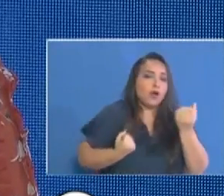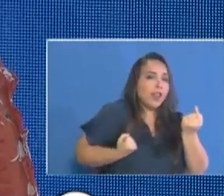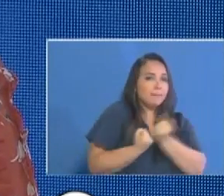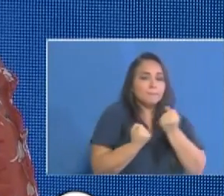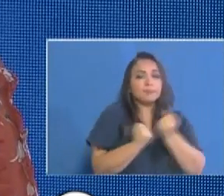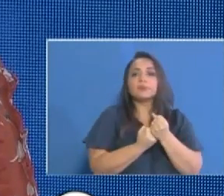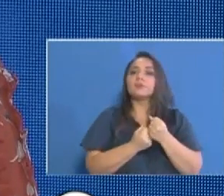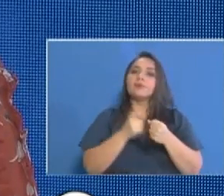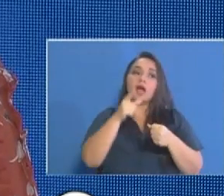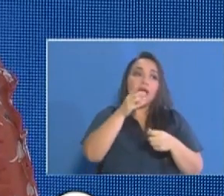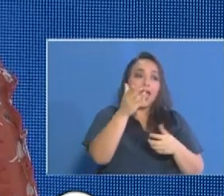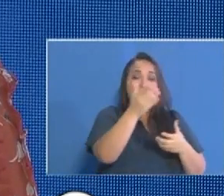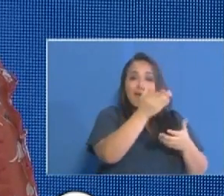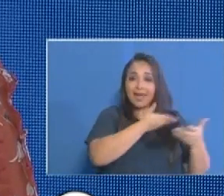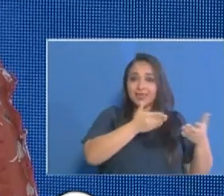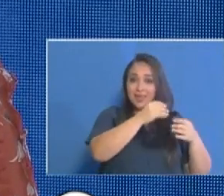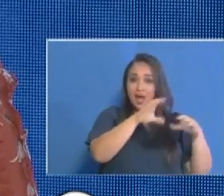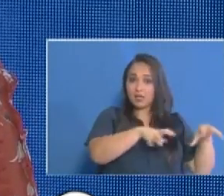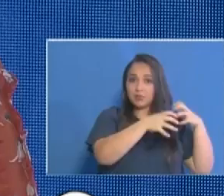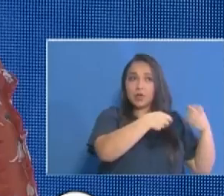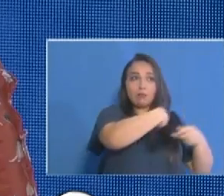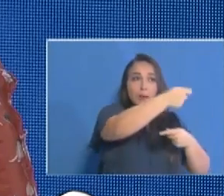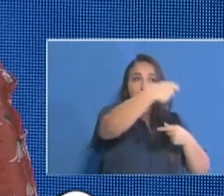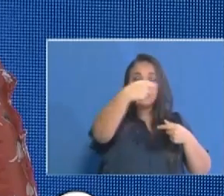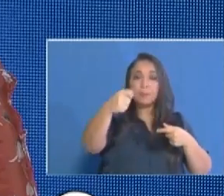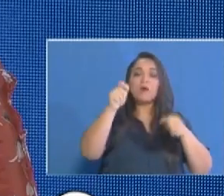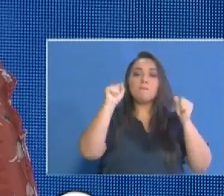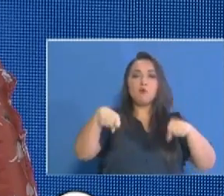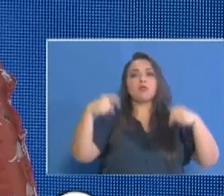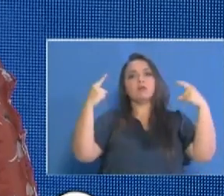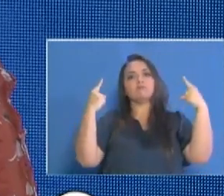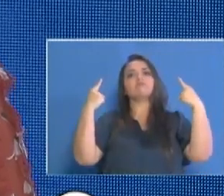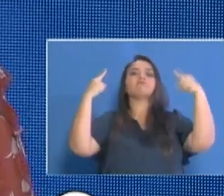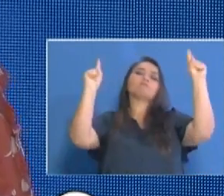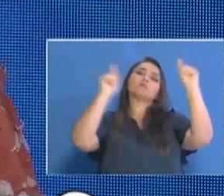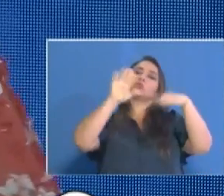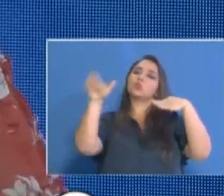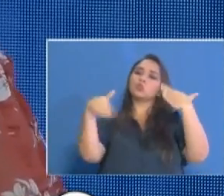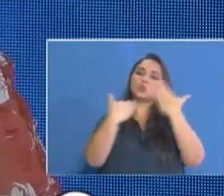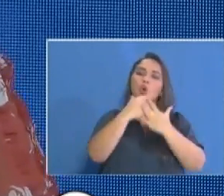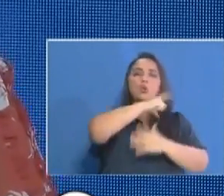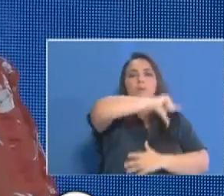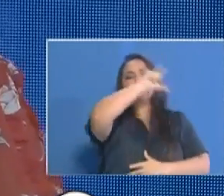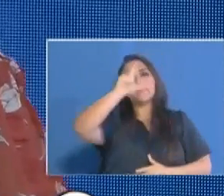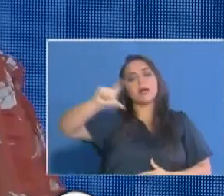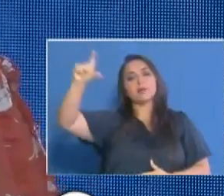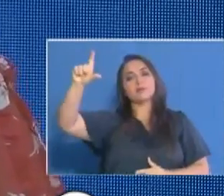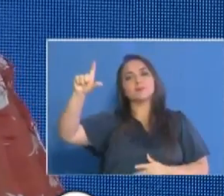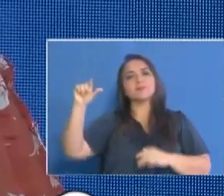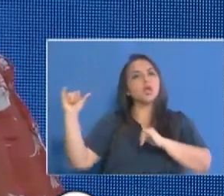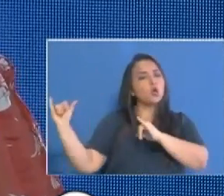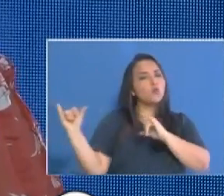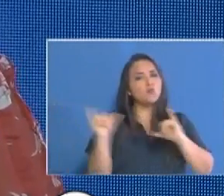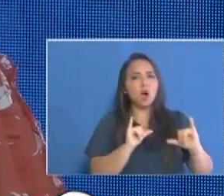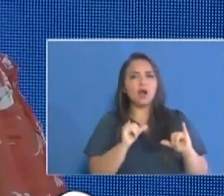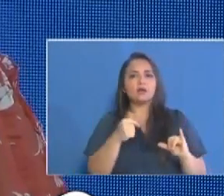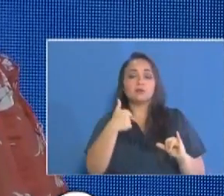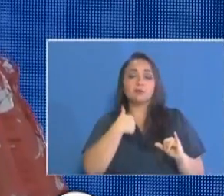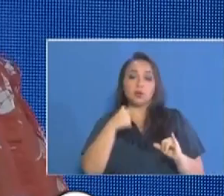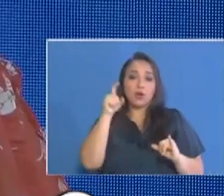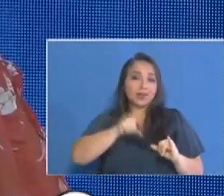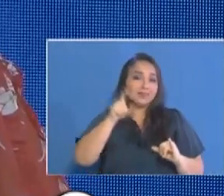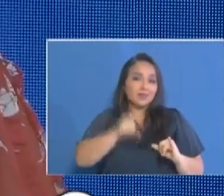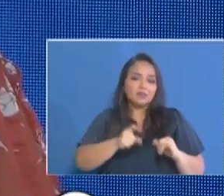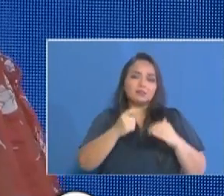el desarrollo de este esfuerzo mancomunado a lo largo y ancho de toda la República de Panamá. Igualmente quisiera agradecer